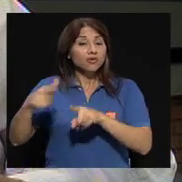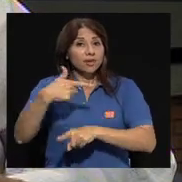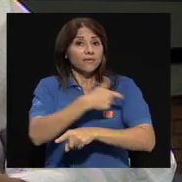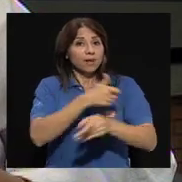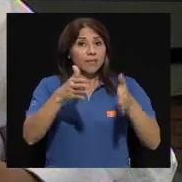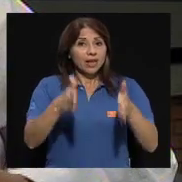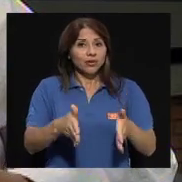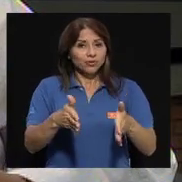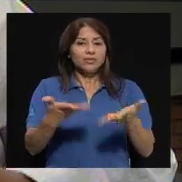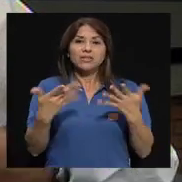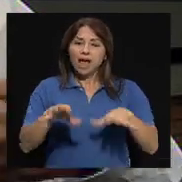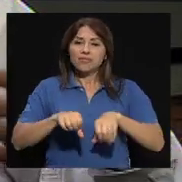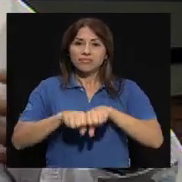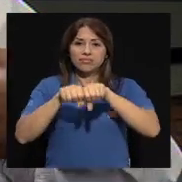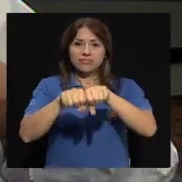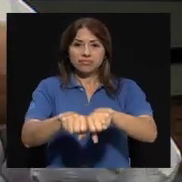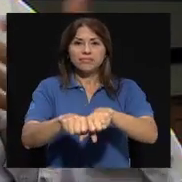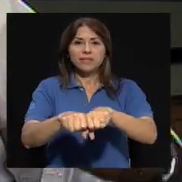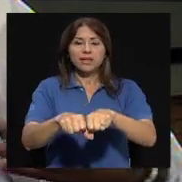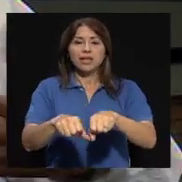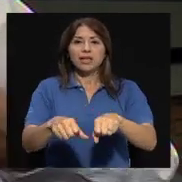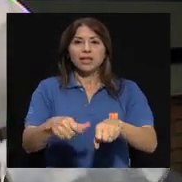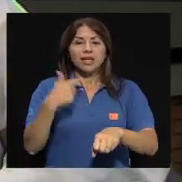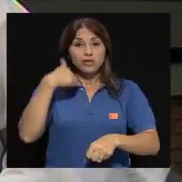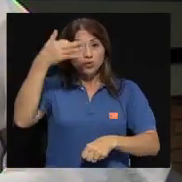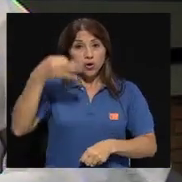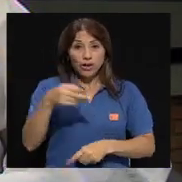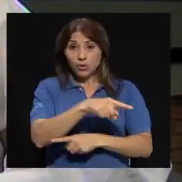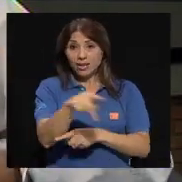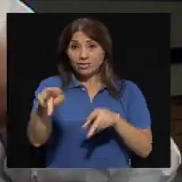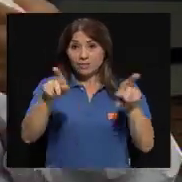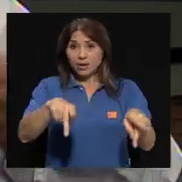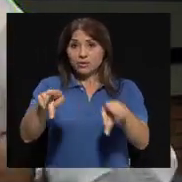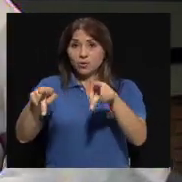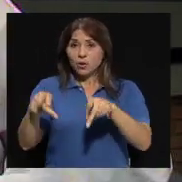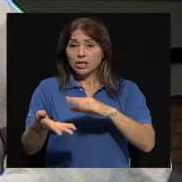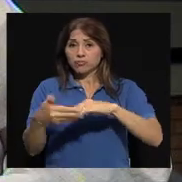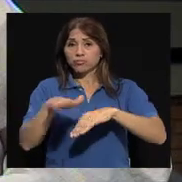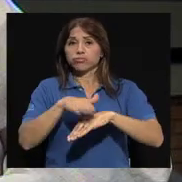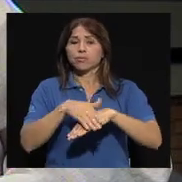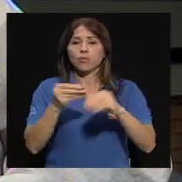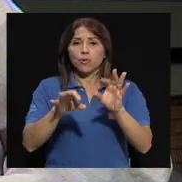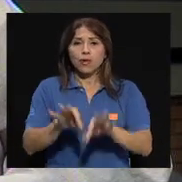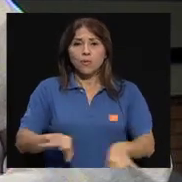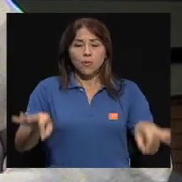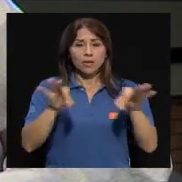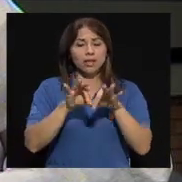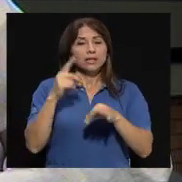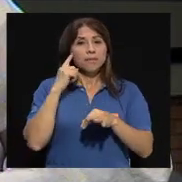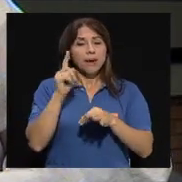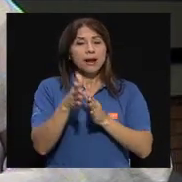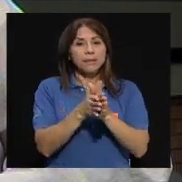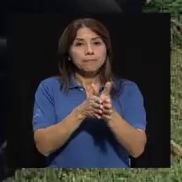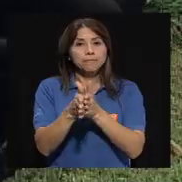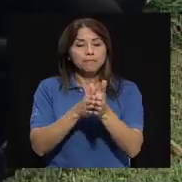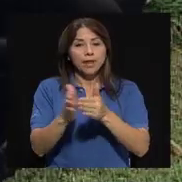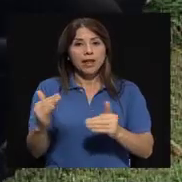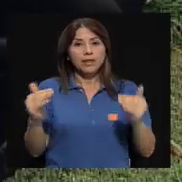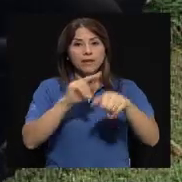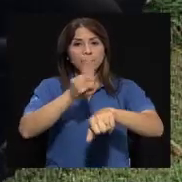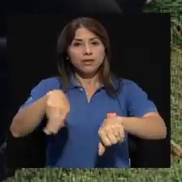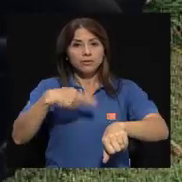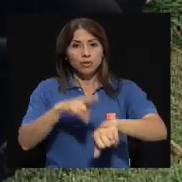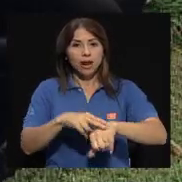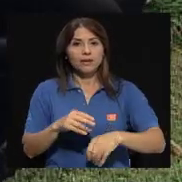grabados. Y creo que es un recurso humano muy valioso para poderlo utilizar a nivel nacional.